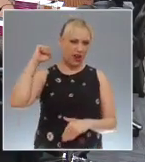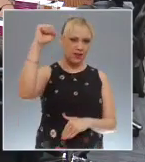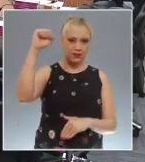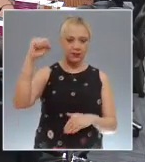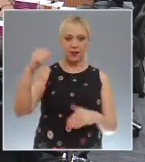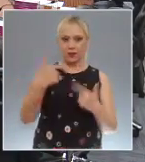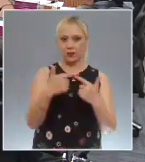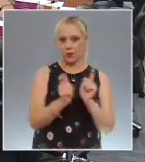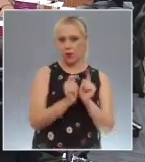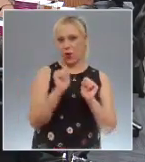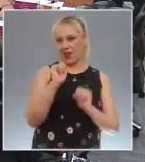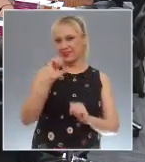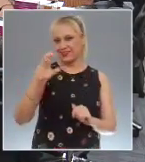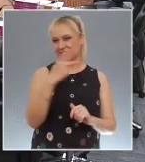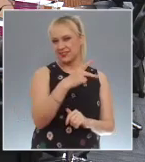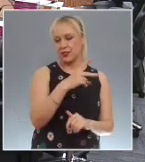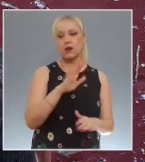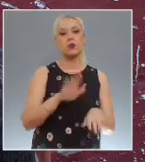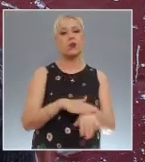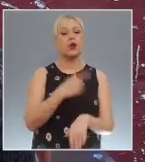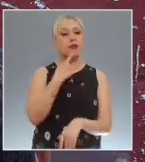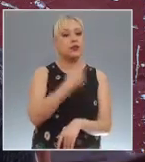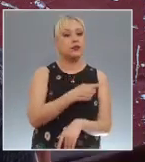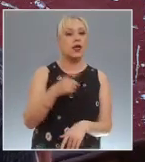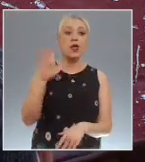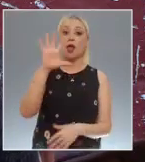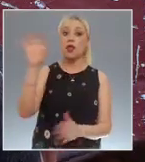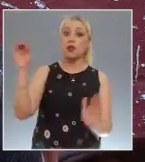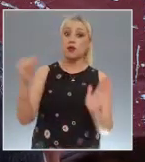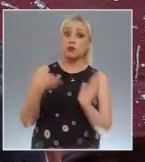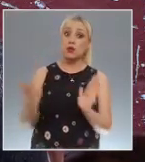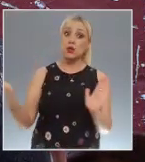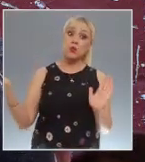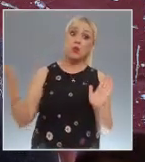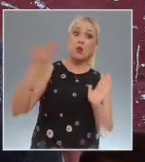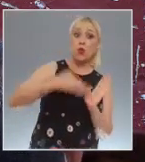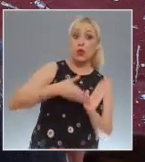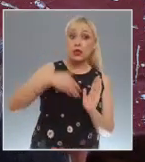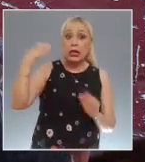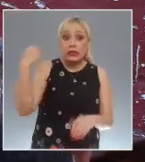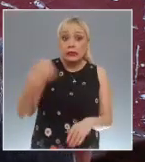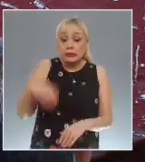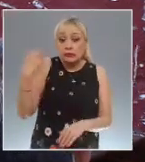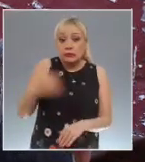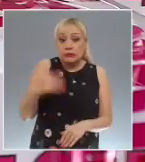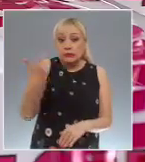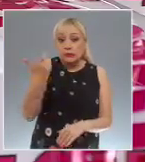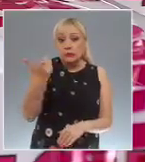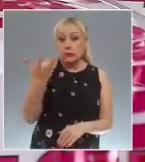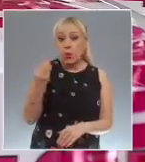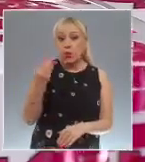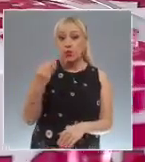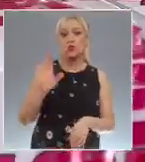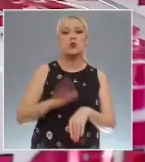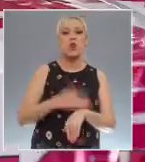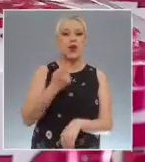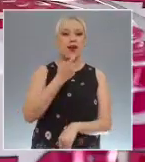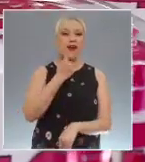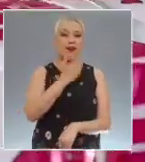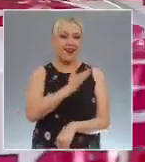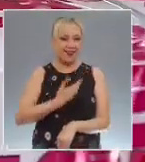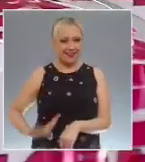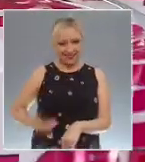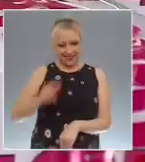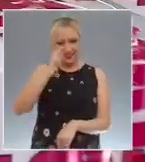pesos por la entrega de información falsa durante la promoción del proceso de revocación de mandato. El proyecto